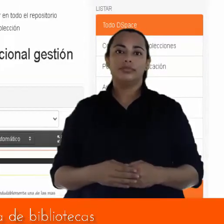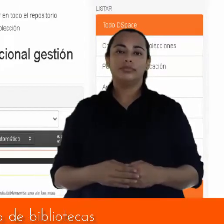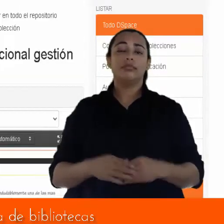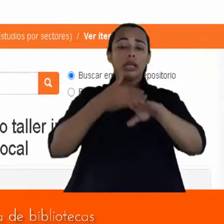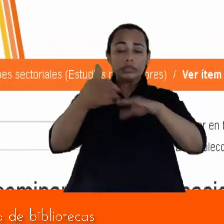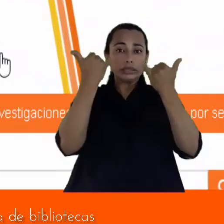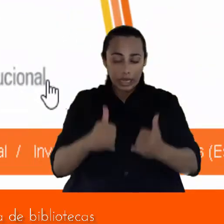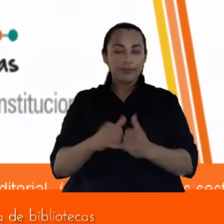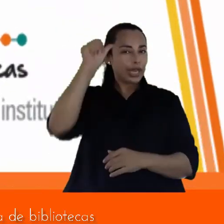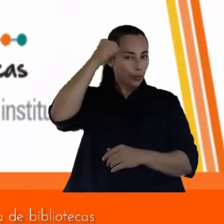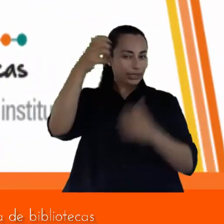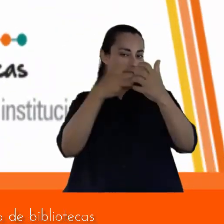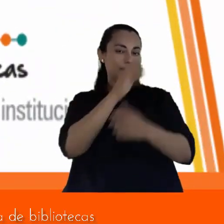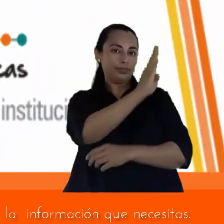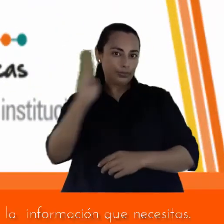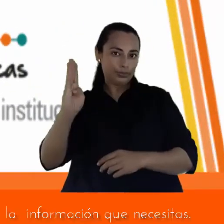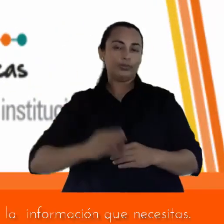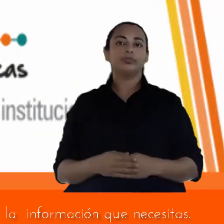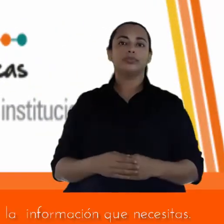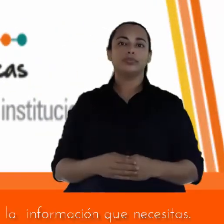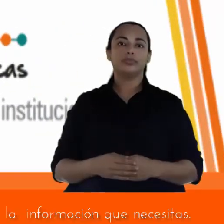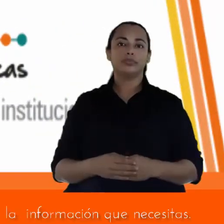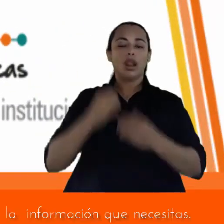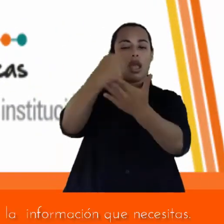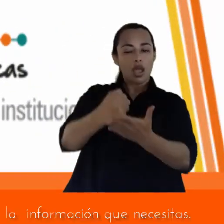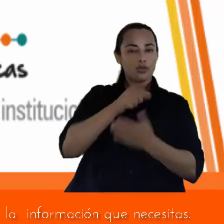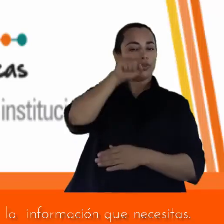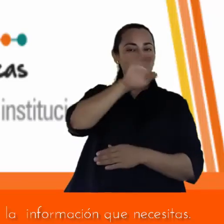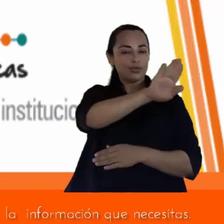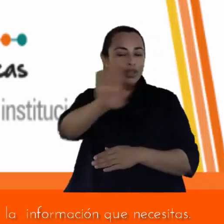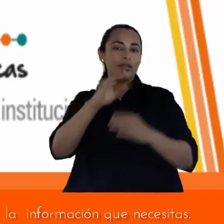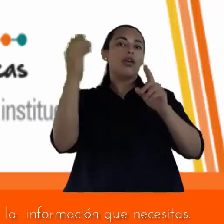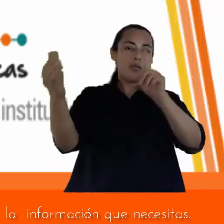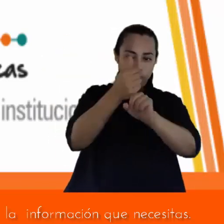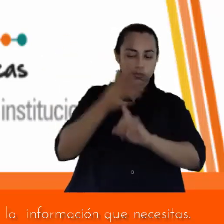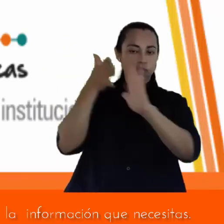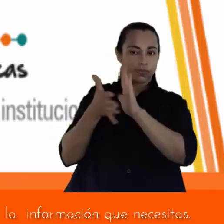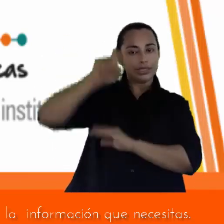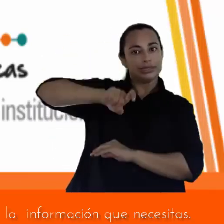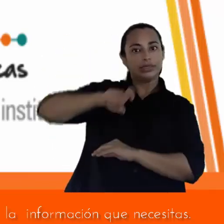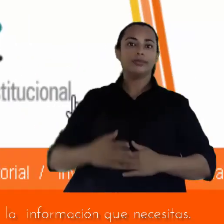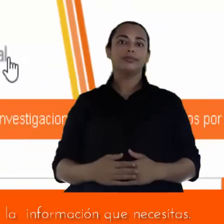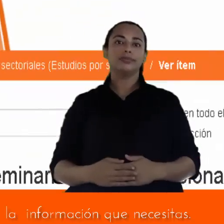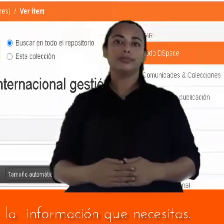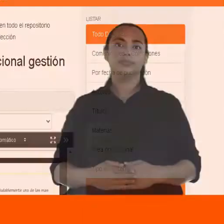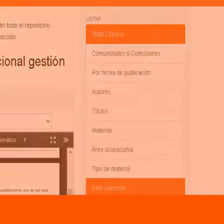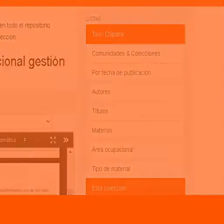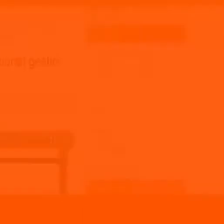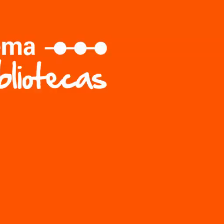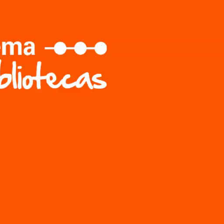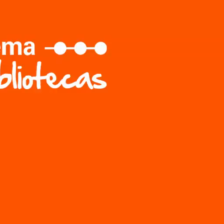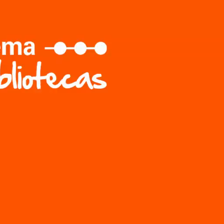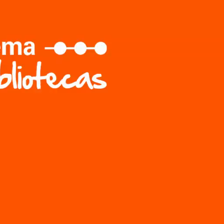Recuerda que el sistema de bibliotecas está presente para ayudarte a encontrar la información que necesitas.